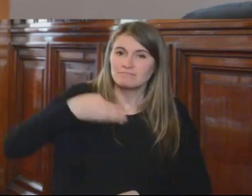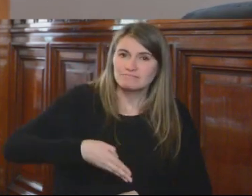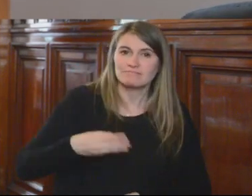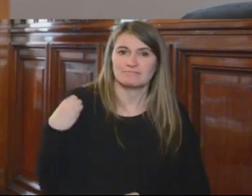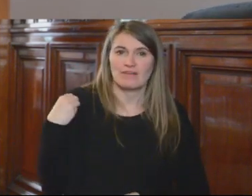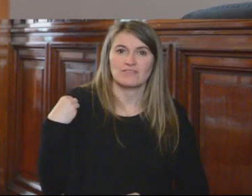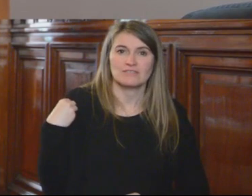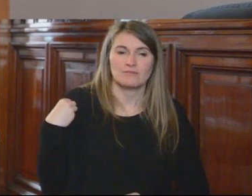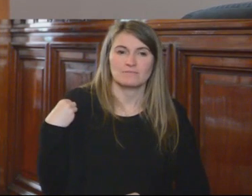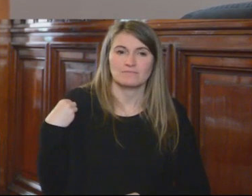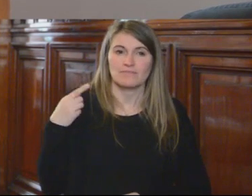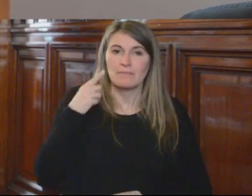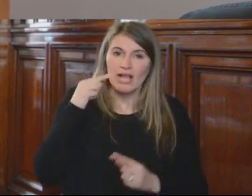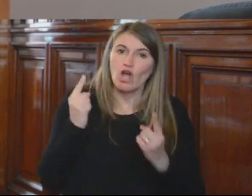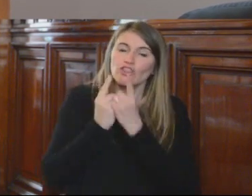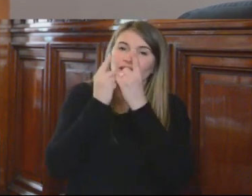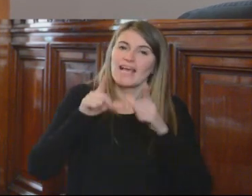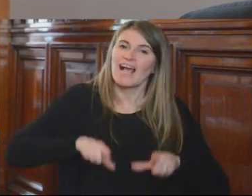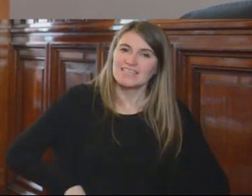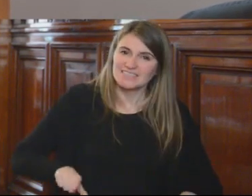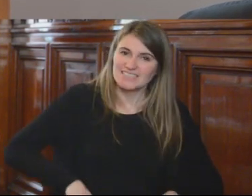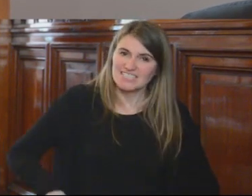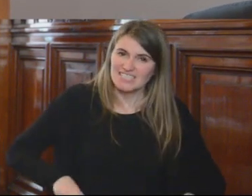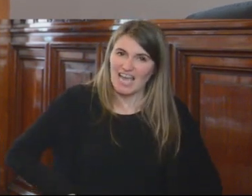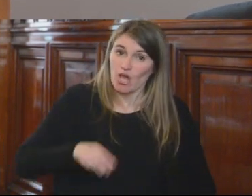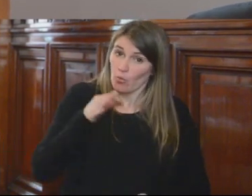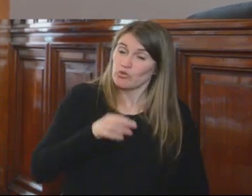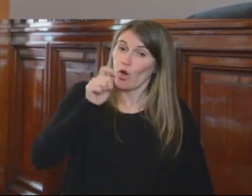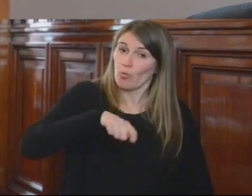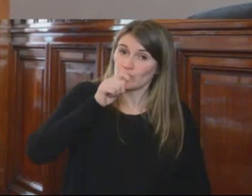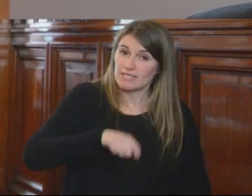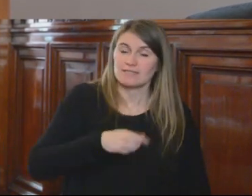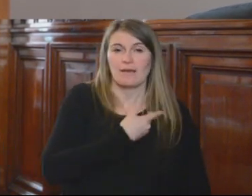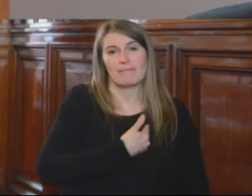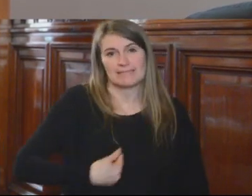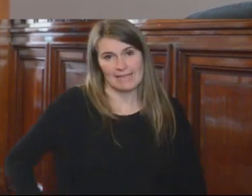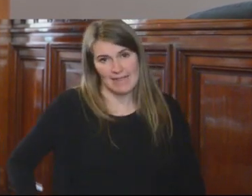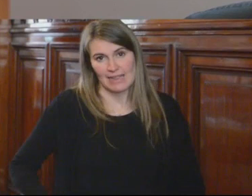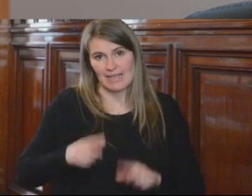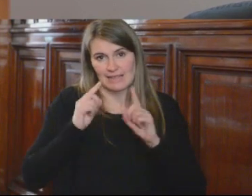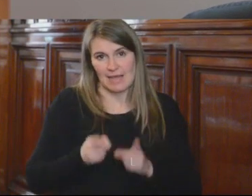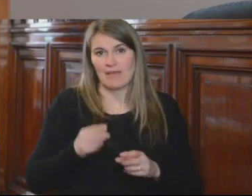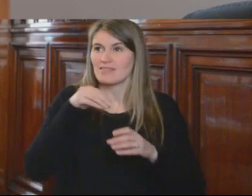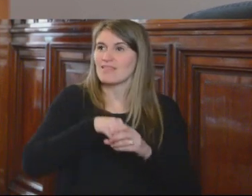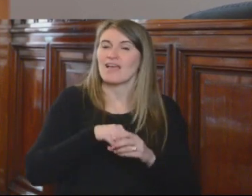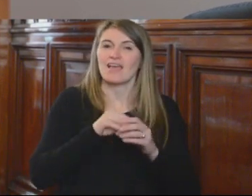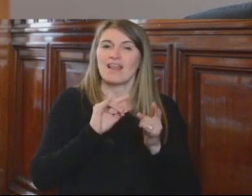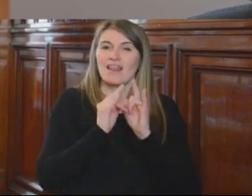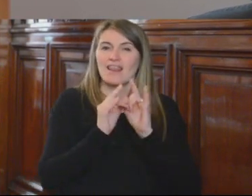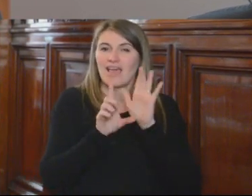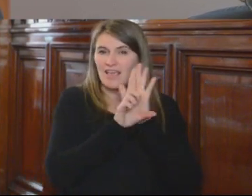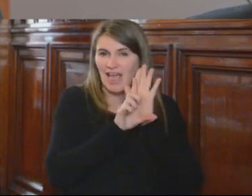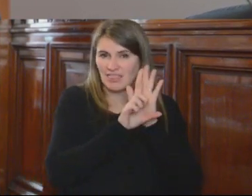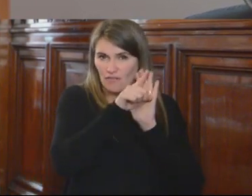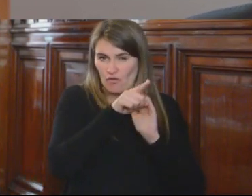el ministro canciller, ministro de justicia, con los presidentes de las dos casas legislativas y el